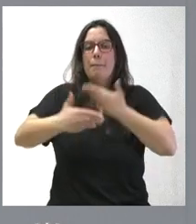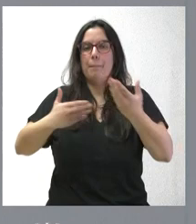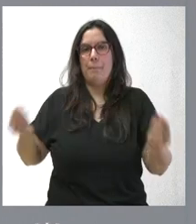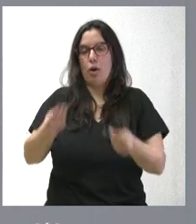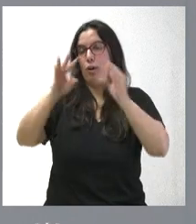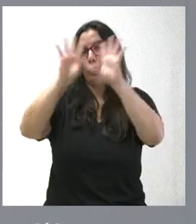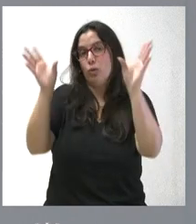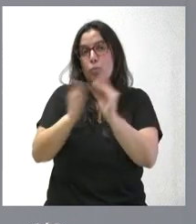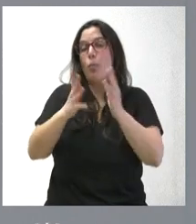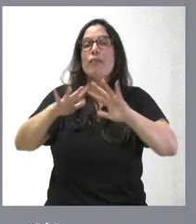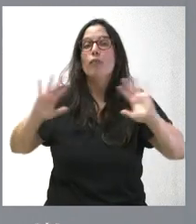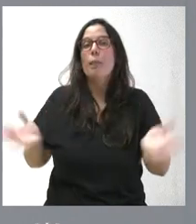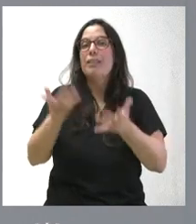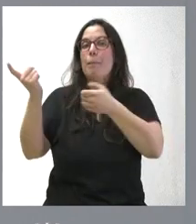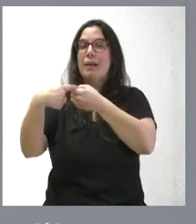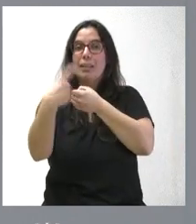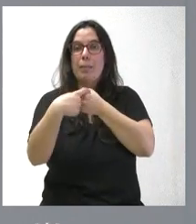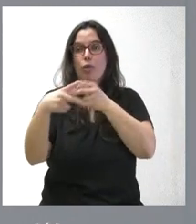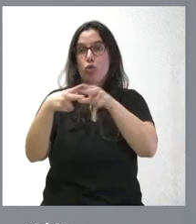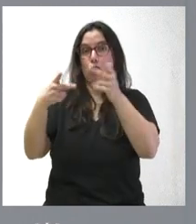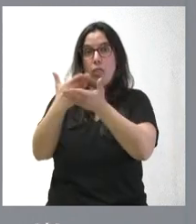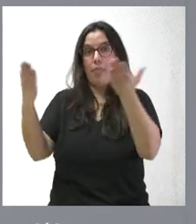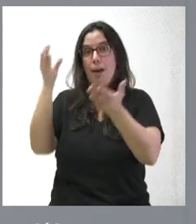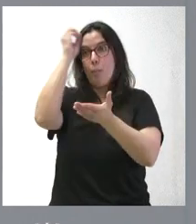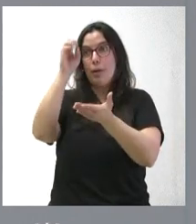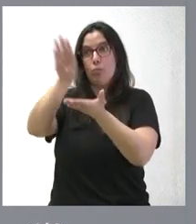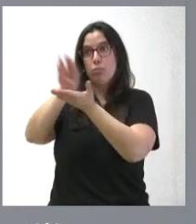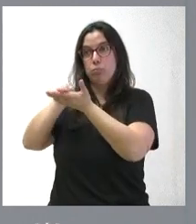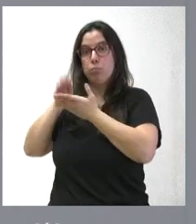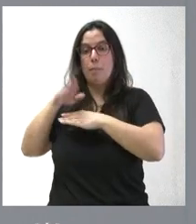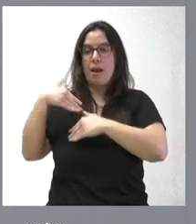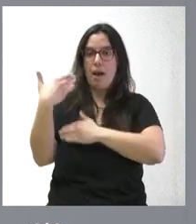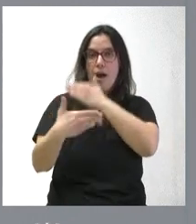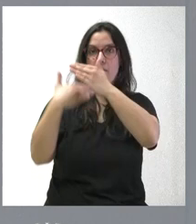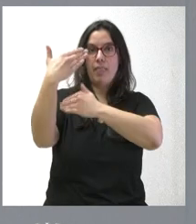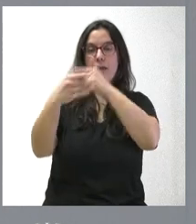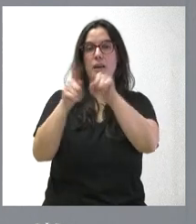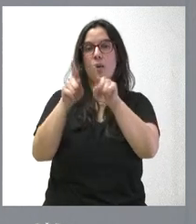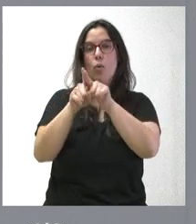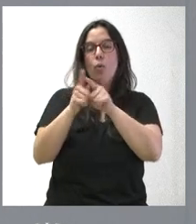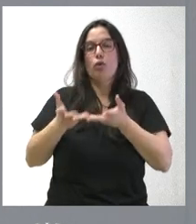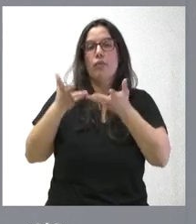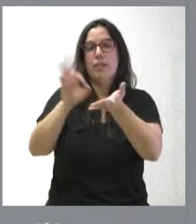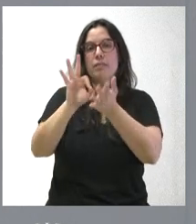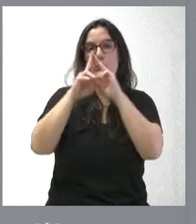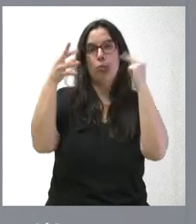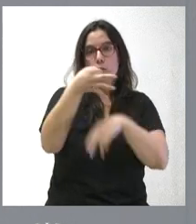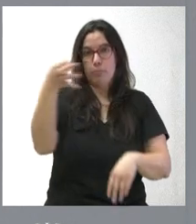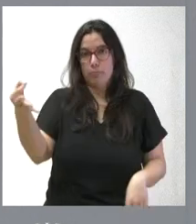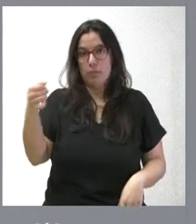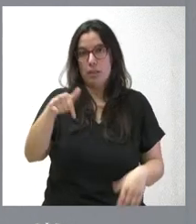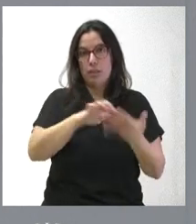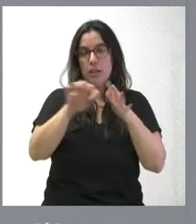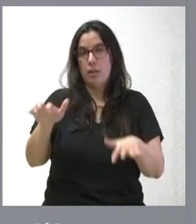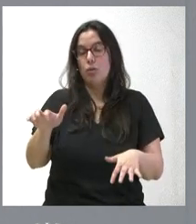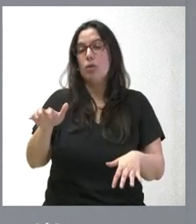sería fomentar la participación del conjunto de la sociedad y avanzar en el escenario de la excelencia de los servicios públicos en Castilla y León. Siempre